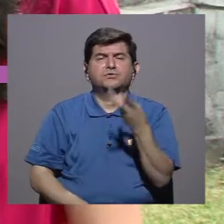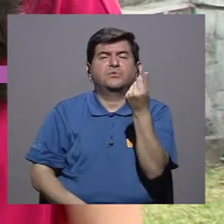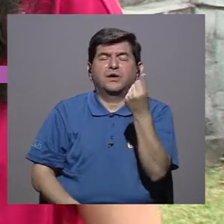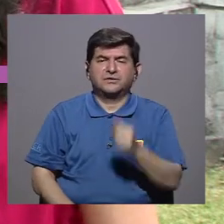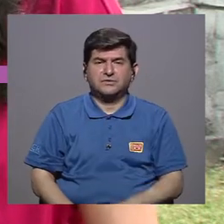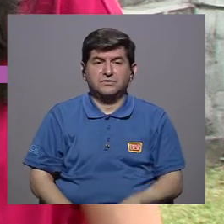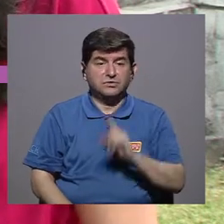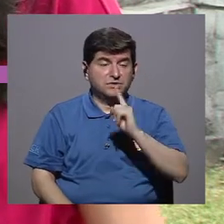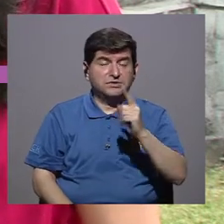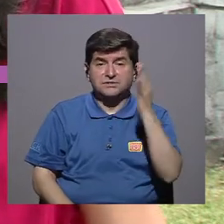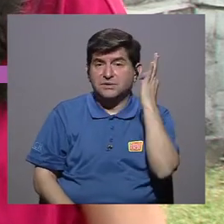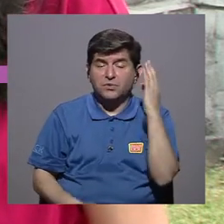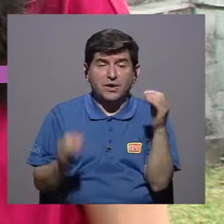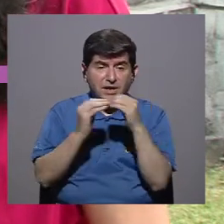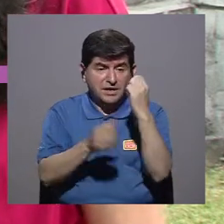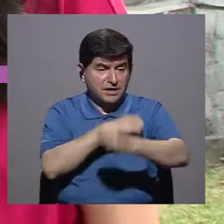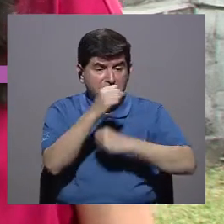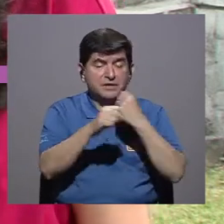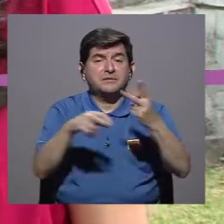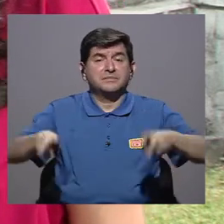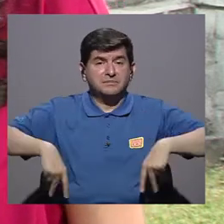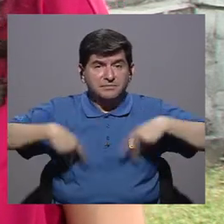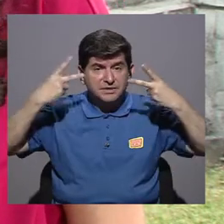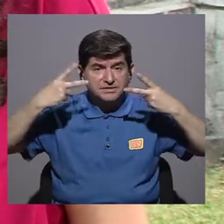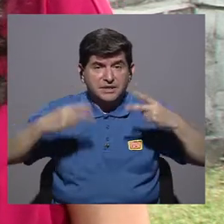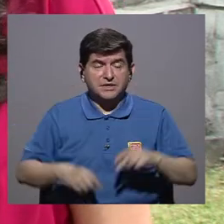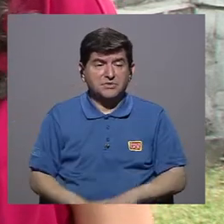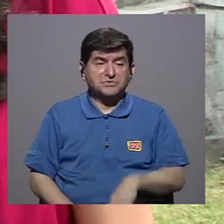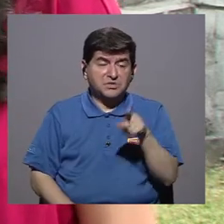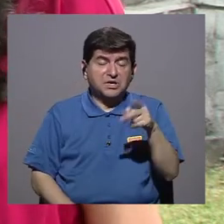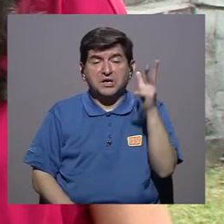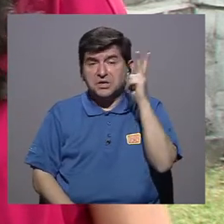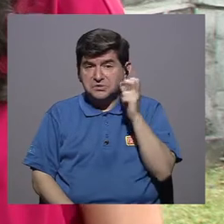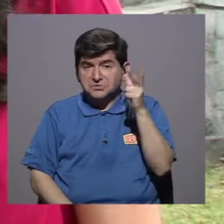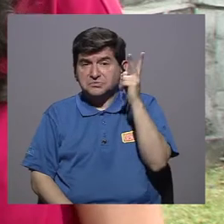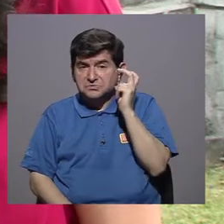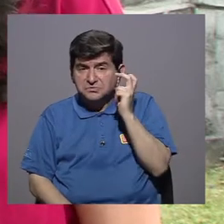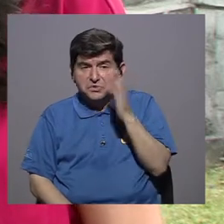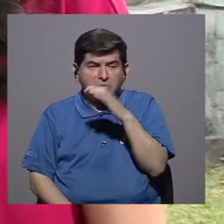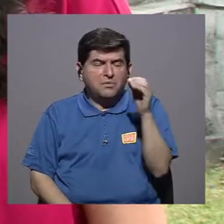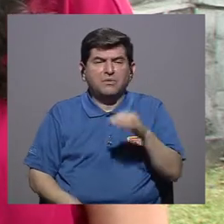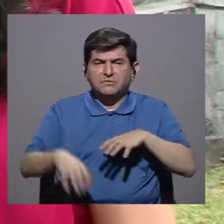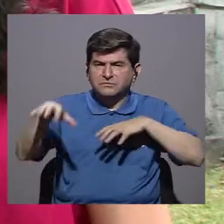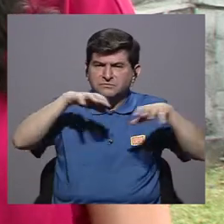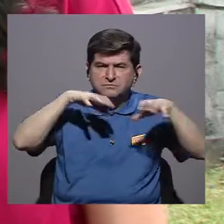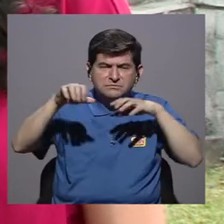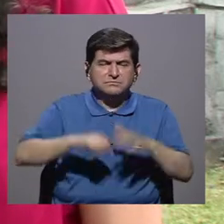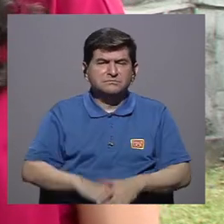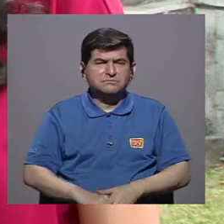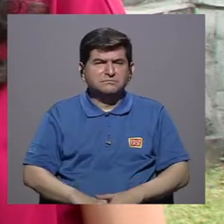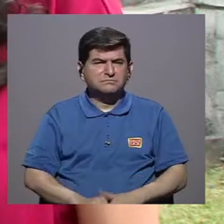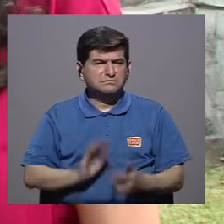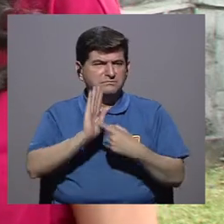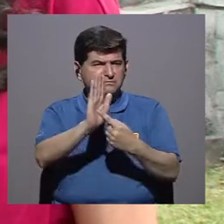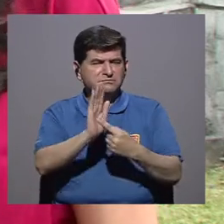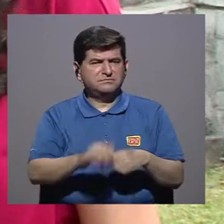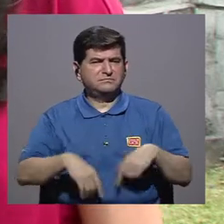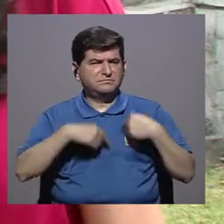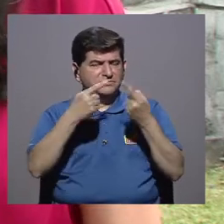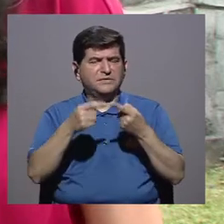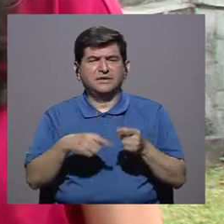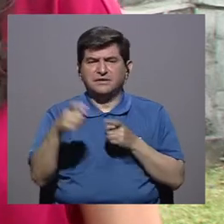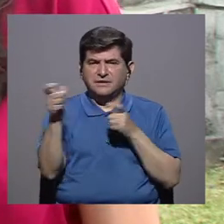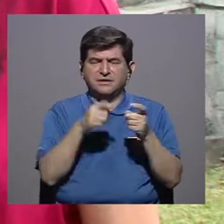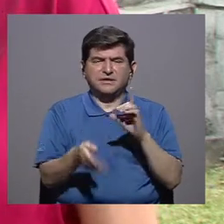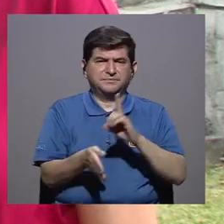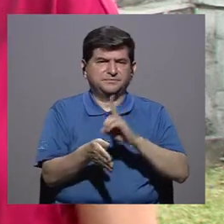vivir, porque lo que siempre se dice es que las mujeres viven más, por ejemplo, o eso es lo que más escuchamos, o con las actividades indicadoras de